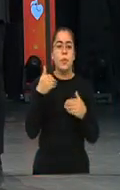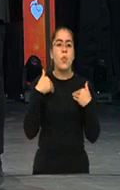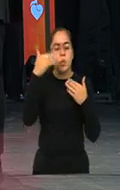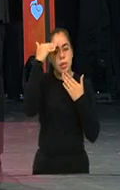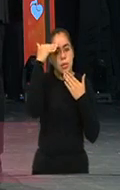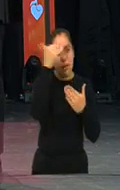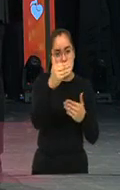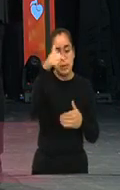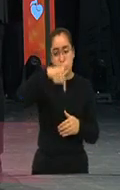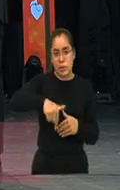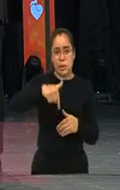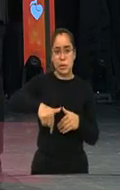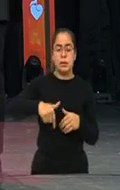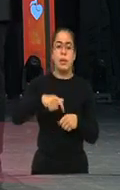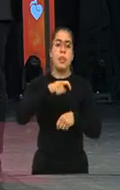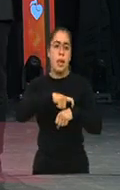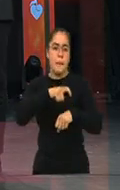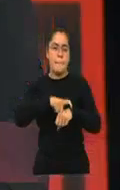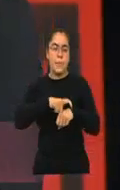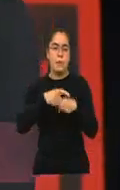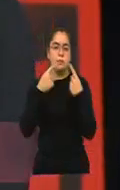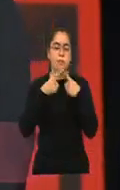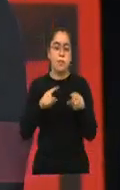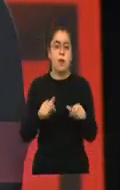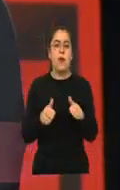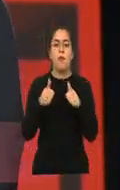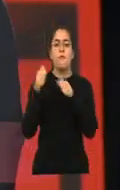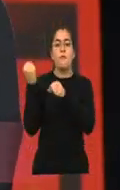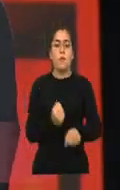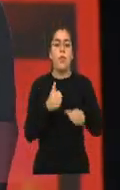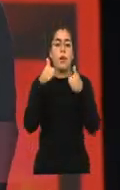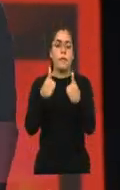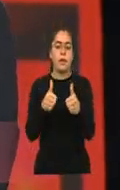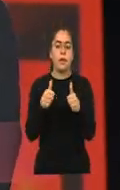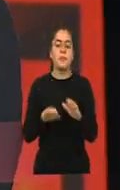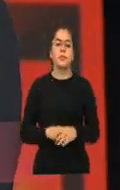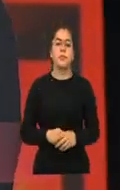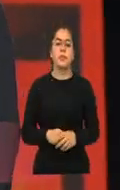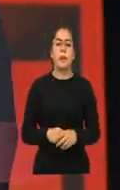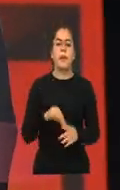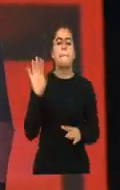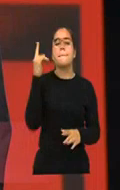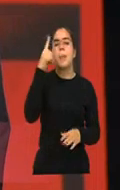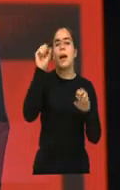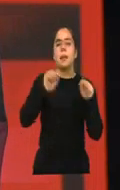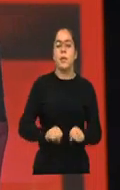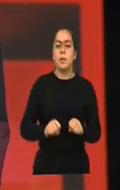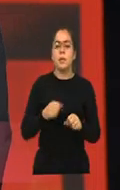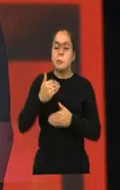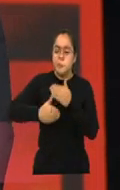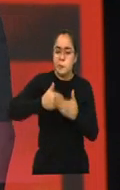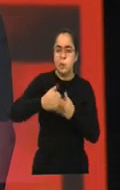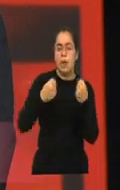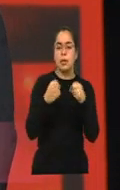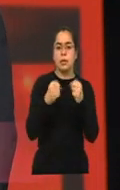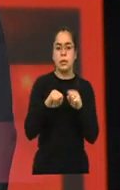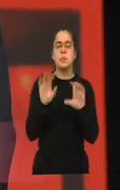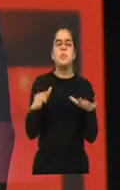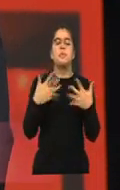que dan, Fundavien, en alianza con el Ministerio de Trabajo, para promover eso, que las personas tengan un espacio para poder